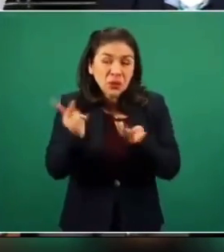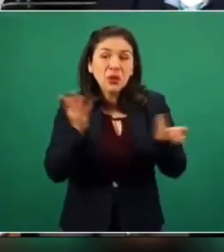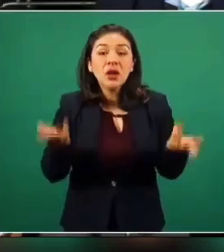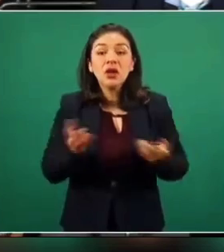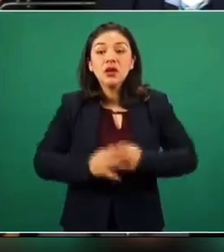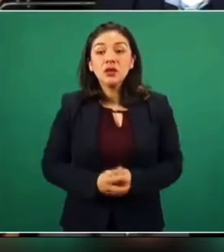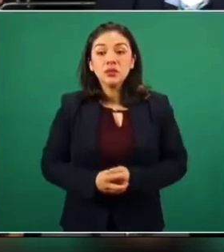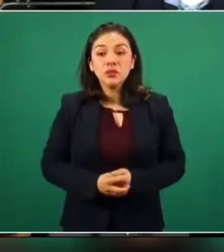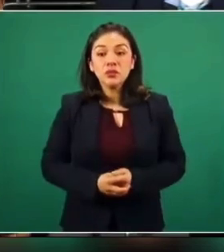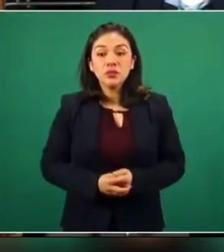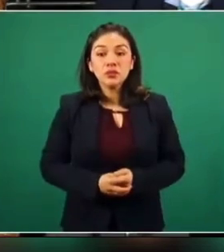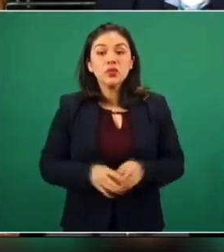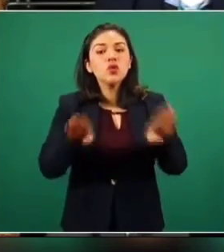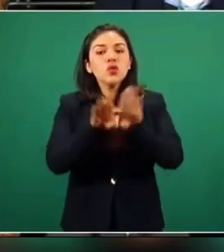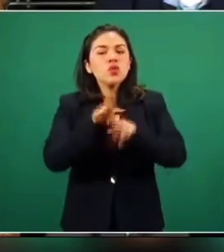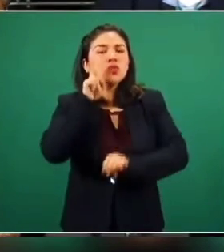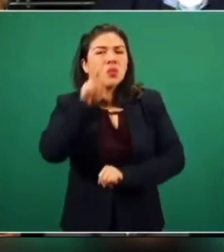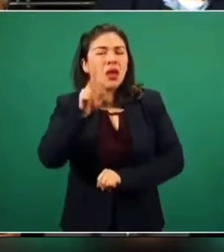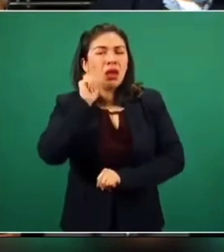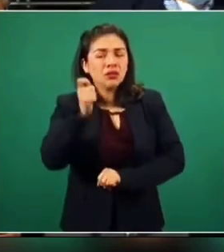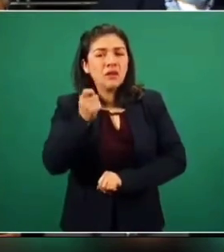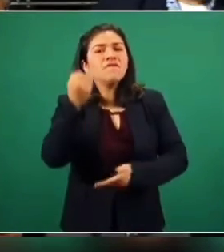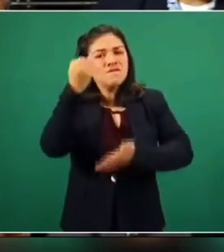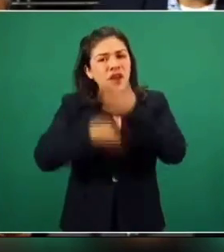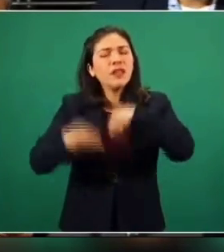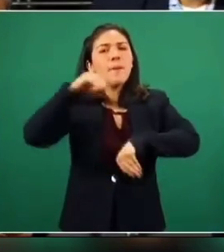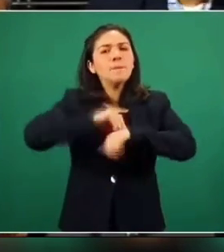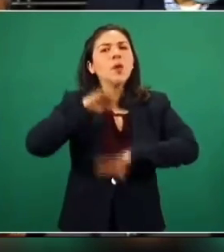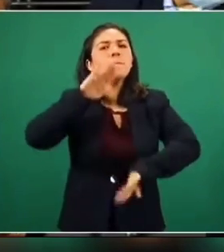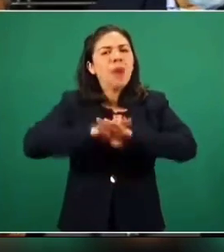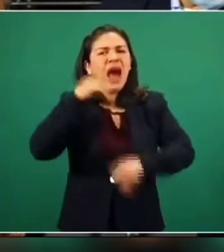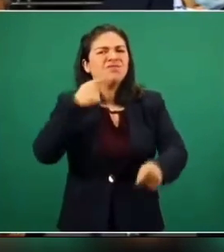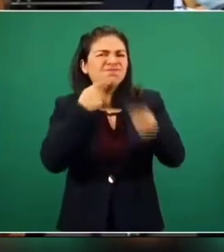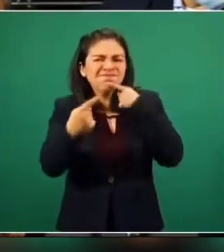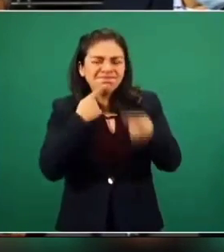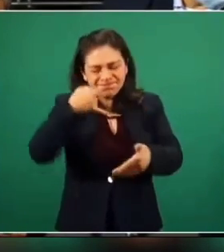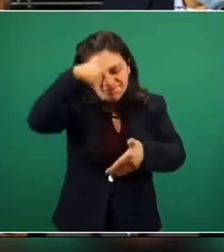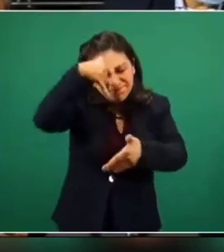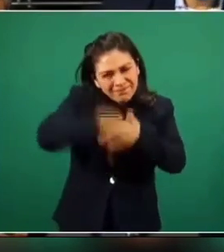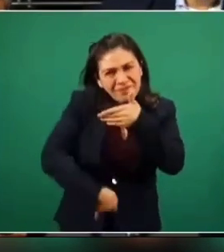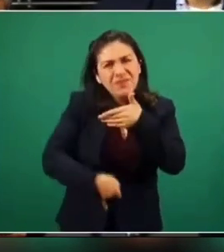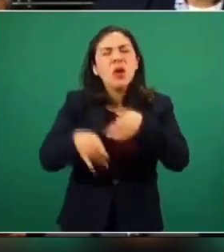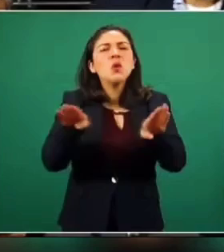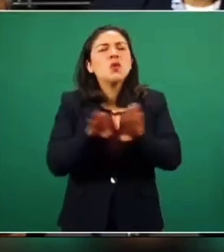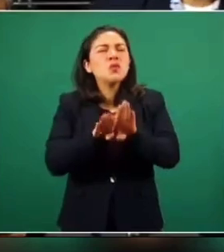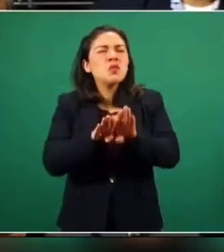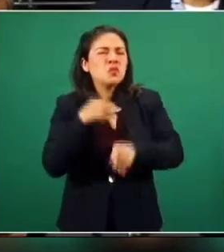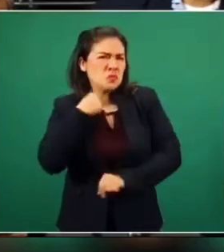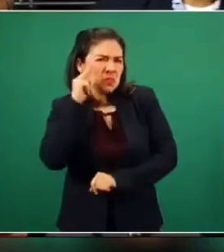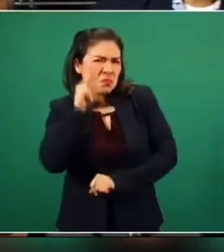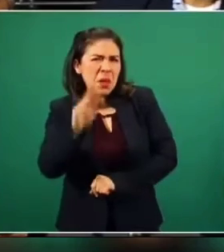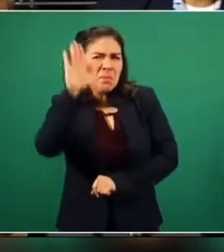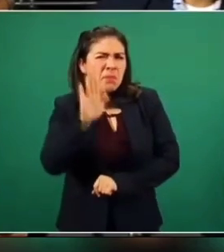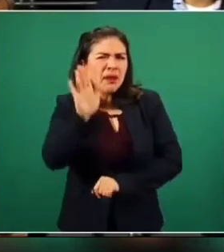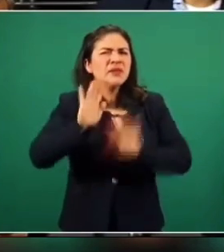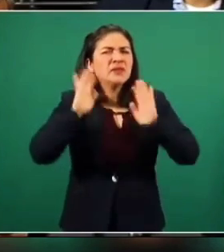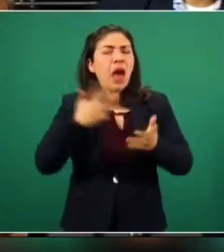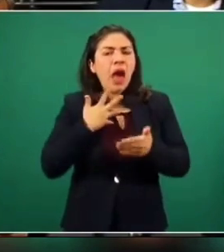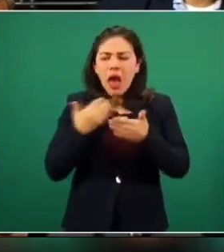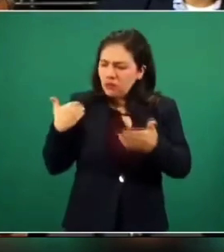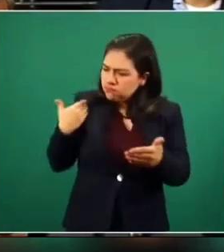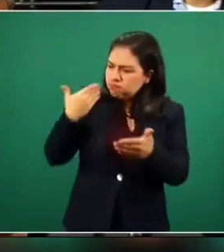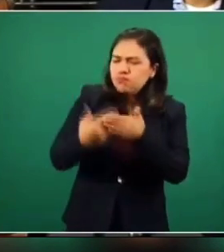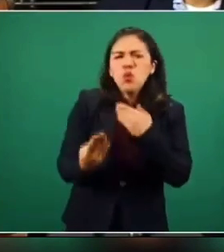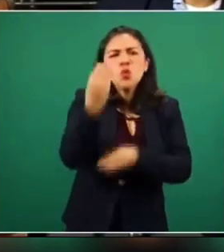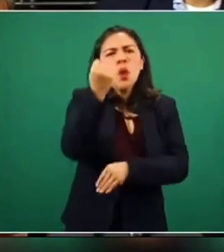el hecho de que no se prolongara más la discusión, entiendo que ha habido ya casi nueve